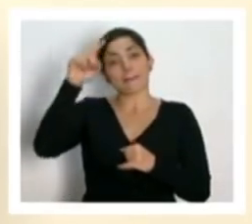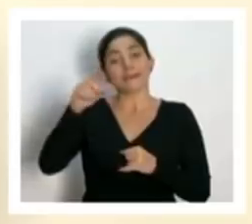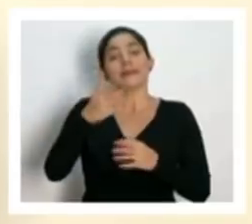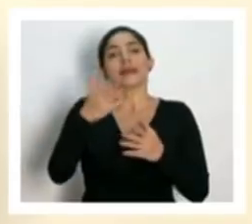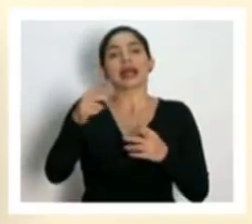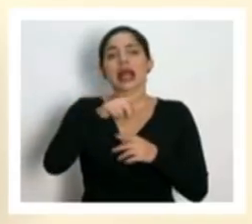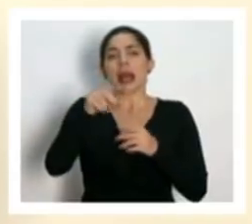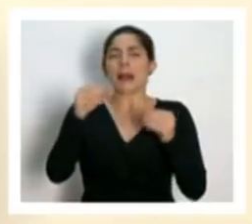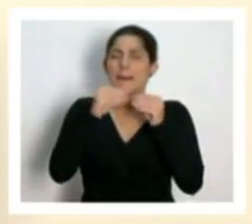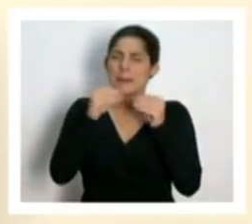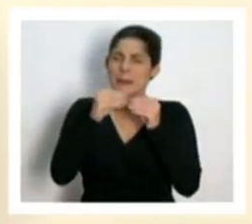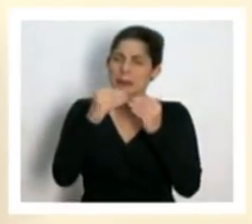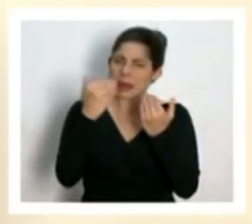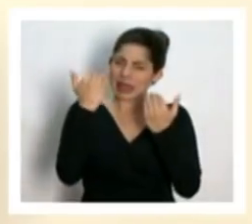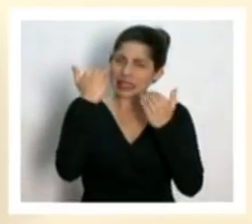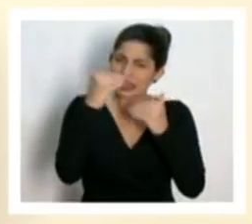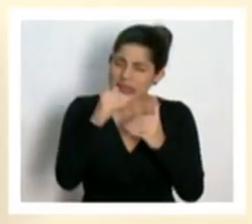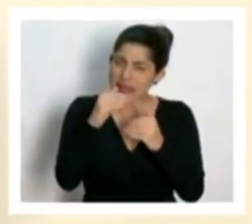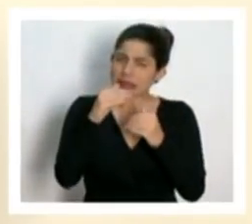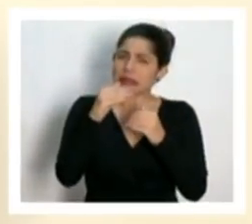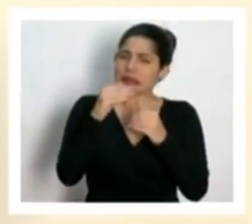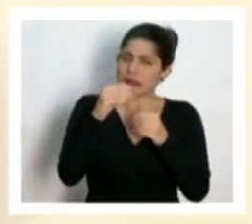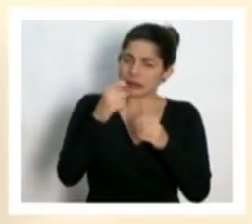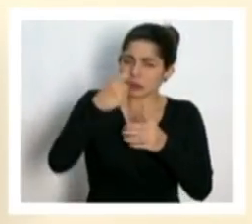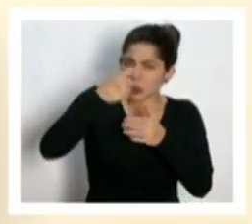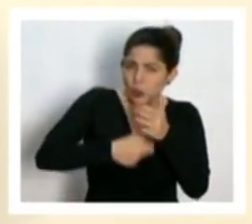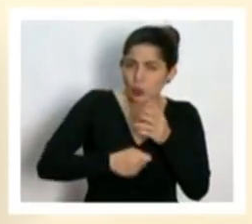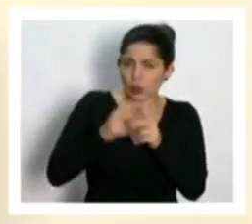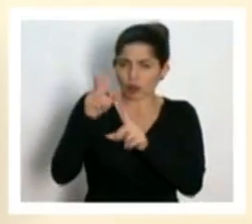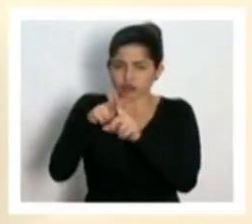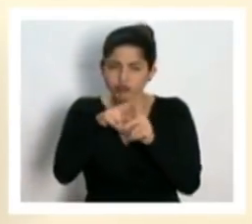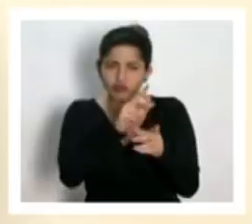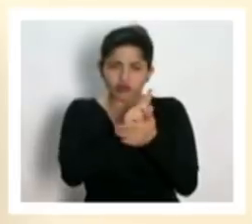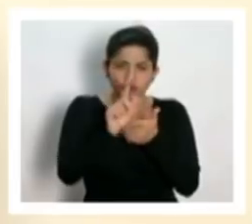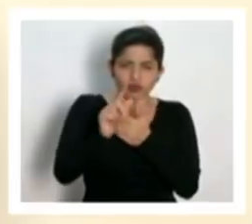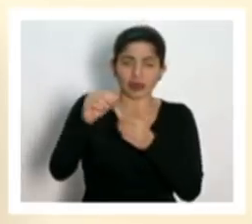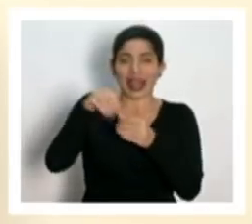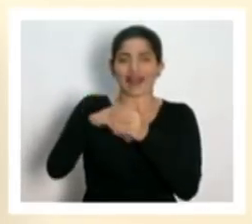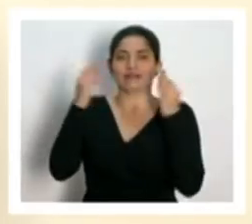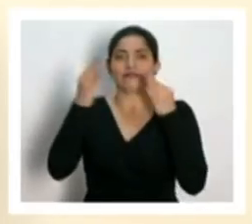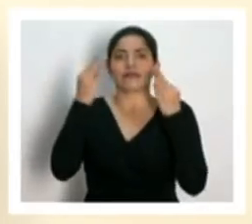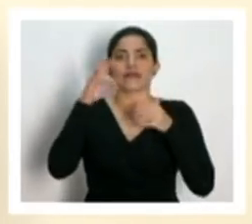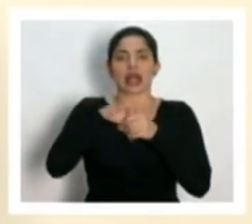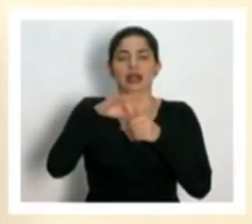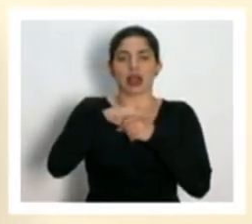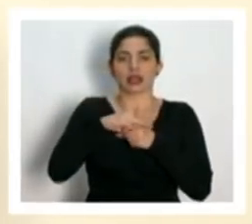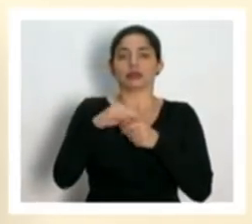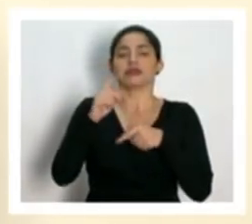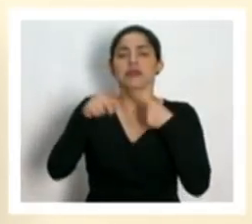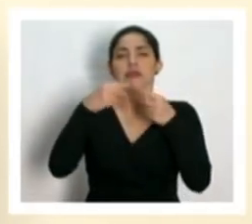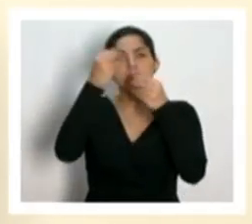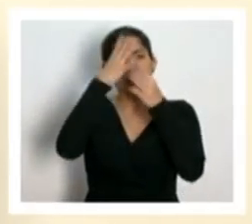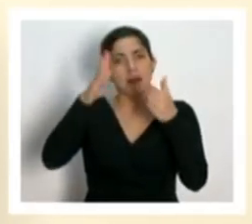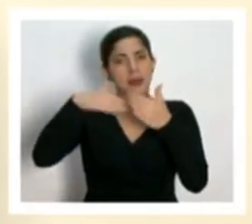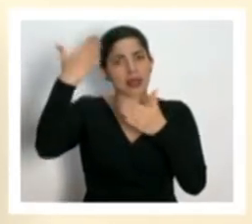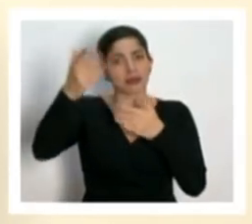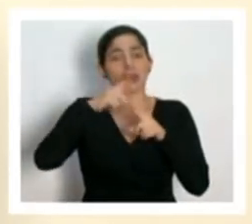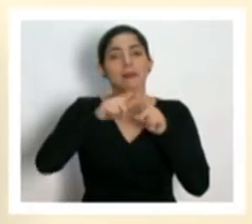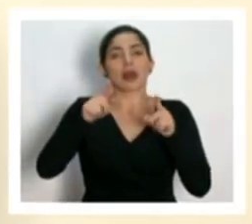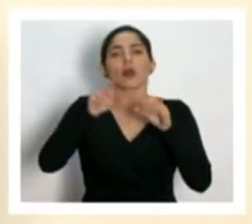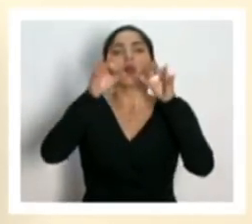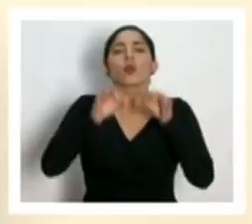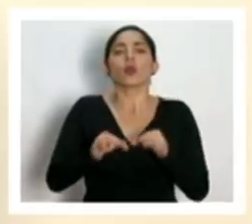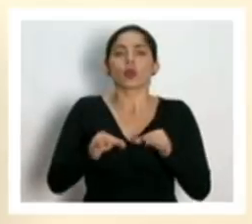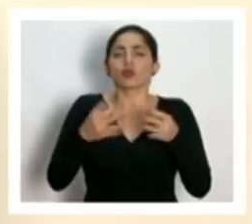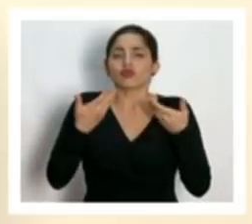hagan más extremas las medidas en las ferias del agricultor esto se estará comunicando oportunamente pero es una decisión